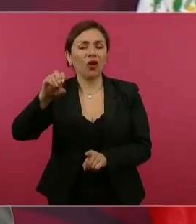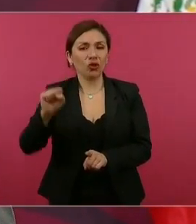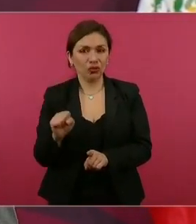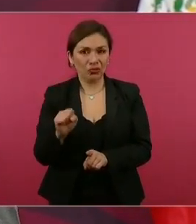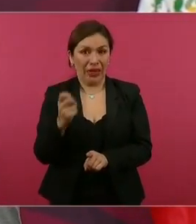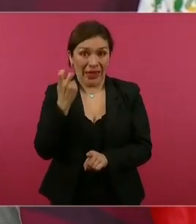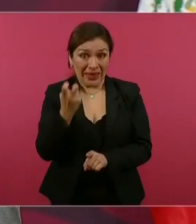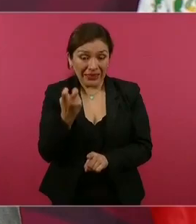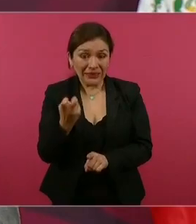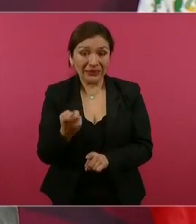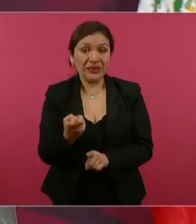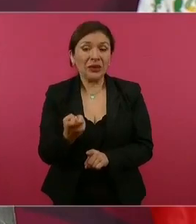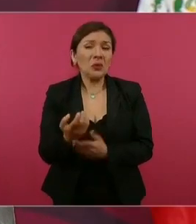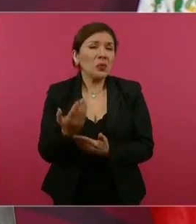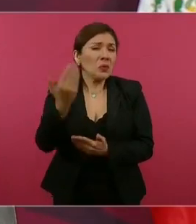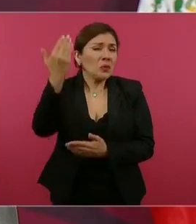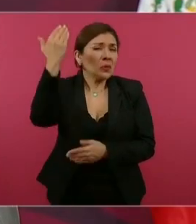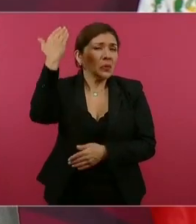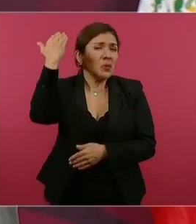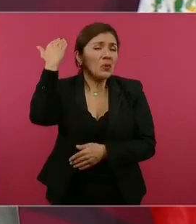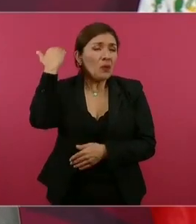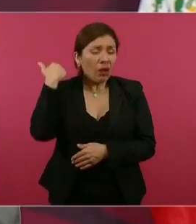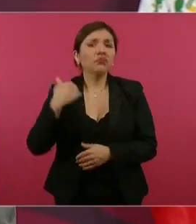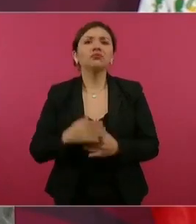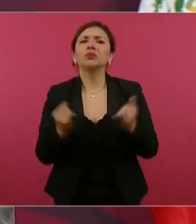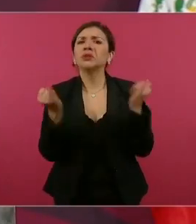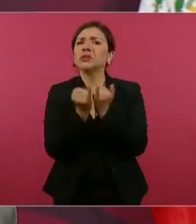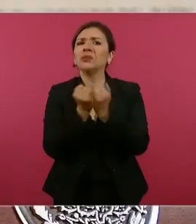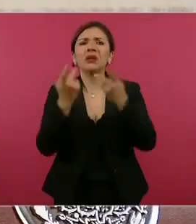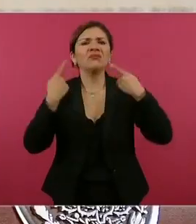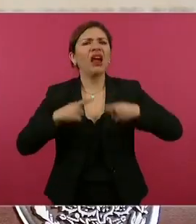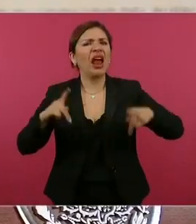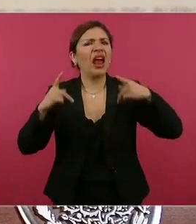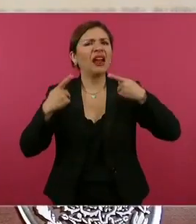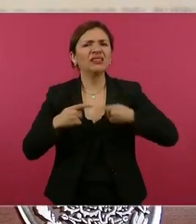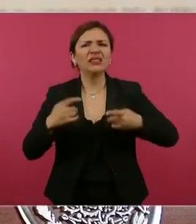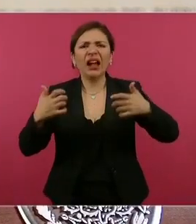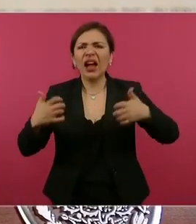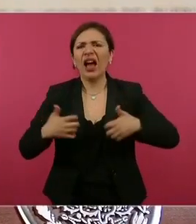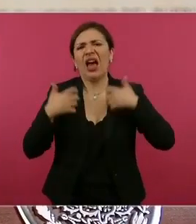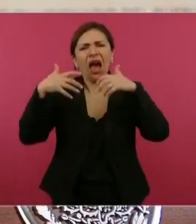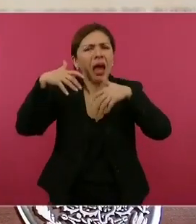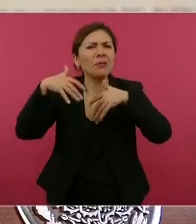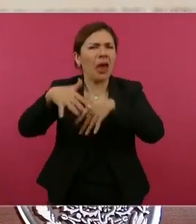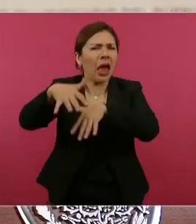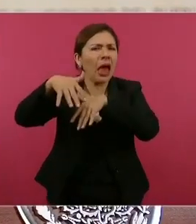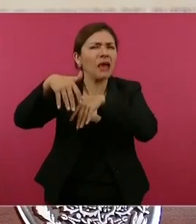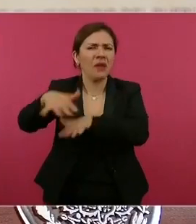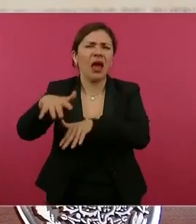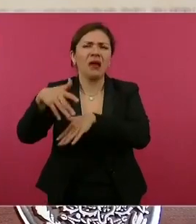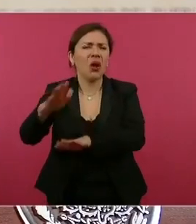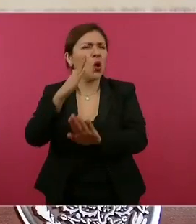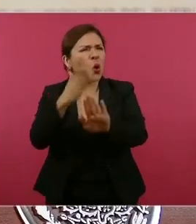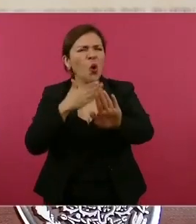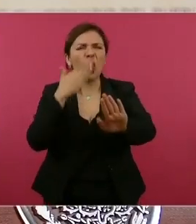En ese entonces hubo manifestaciones en contra